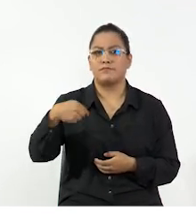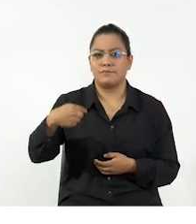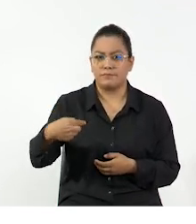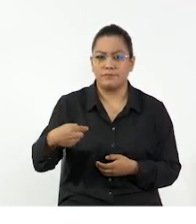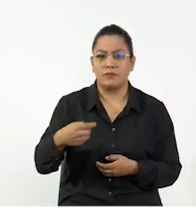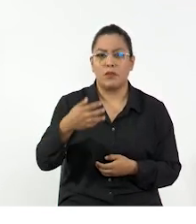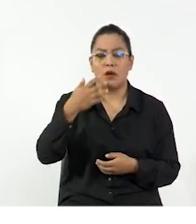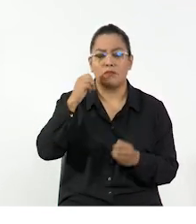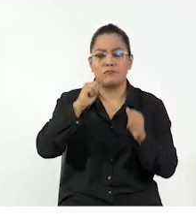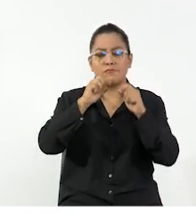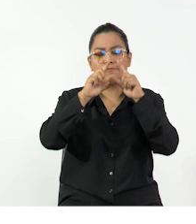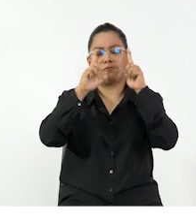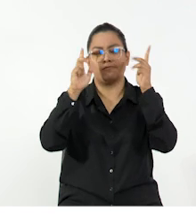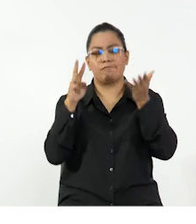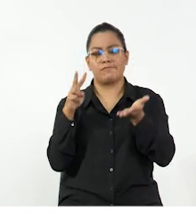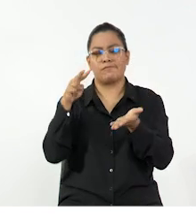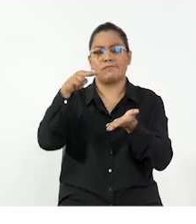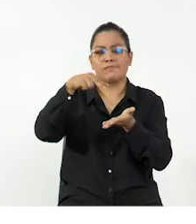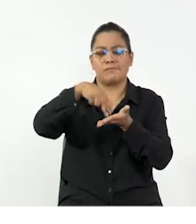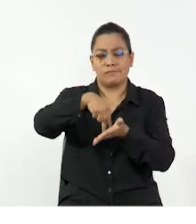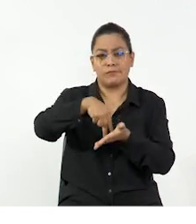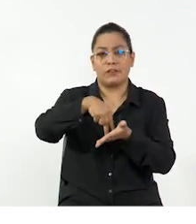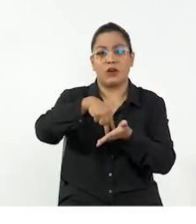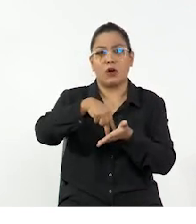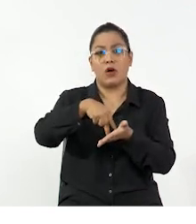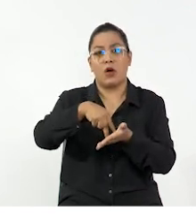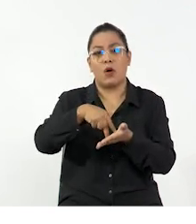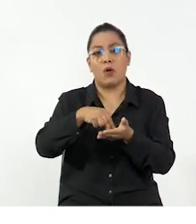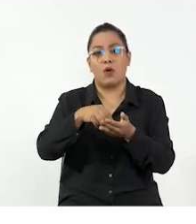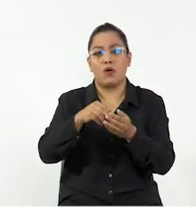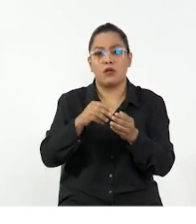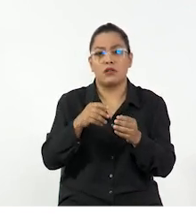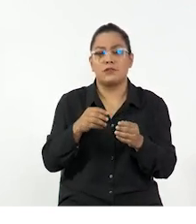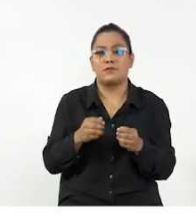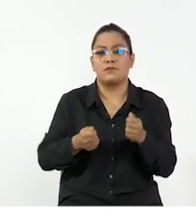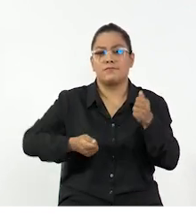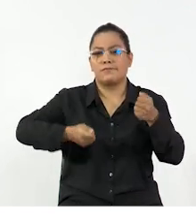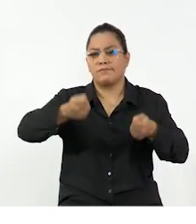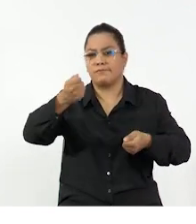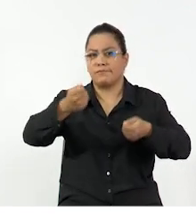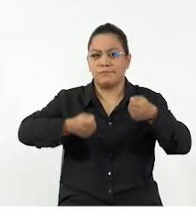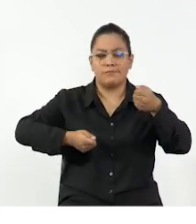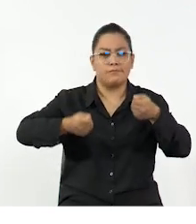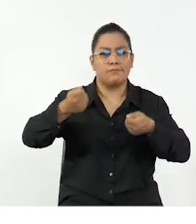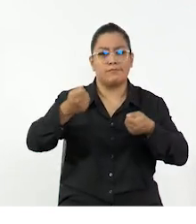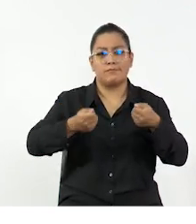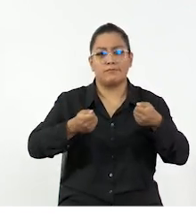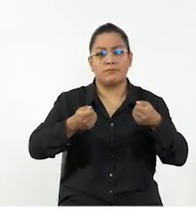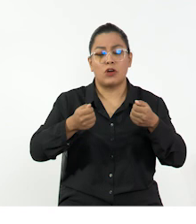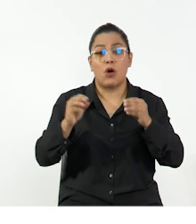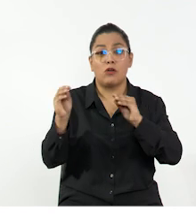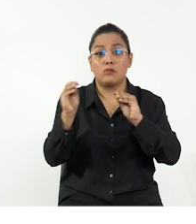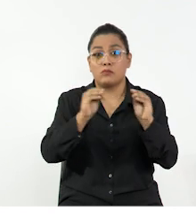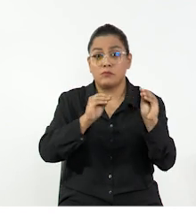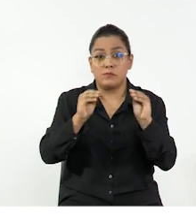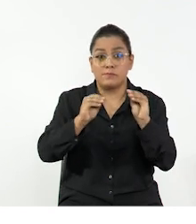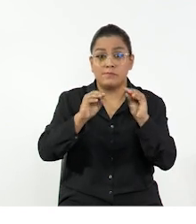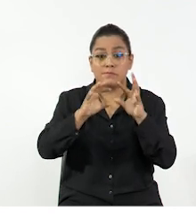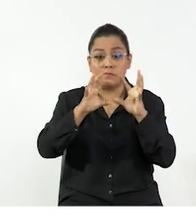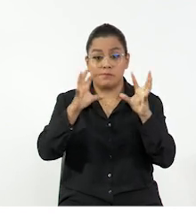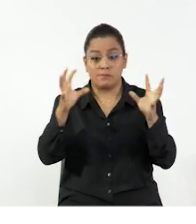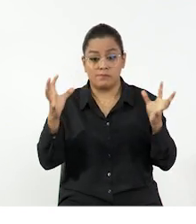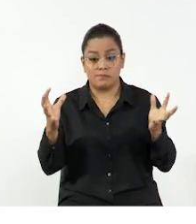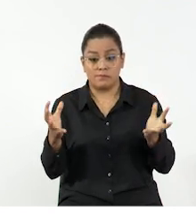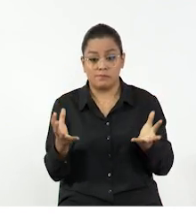lo que nosotros convivimos. Cuando nos levantamos, cuando nos estiramos, cuando nos desplazamos en nuestros vehículos e incluso